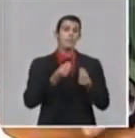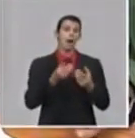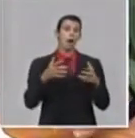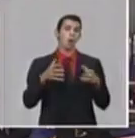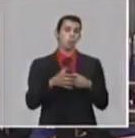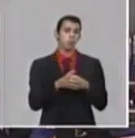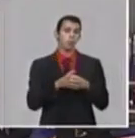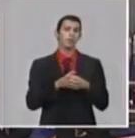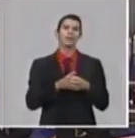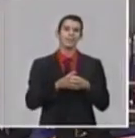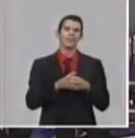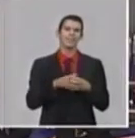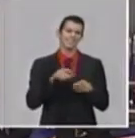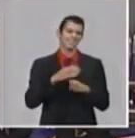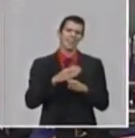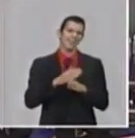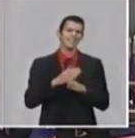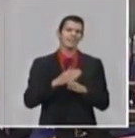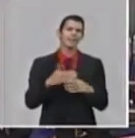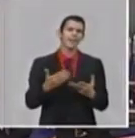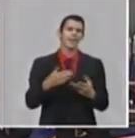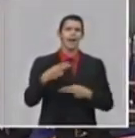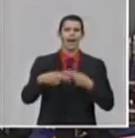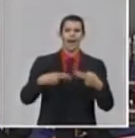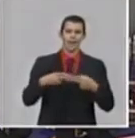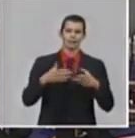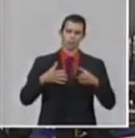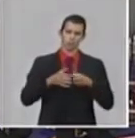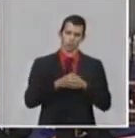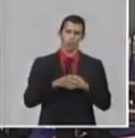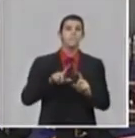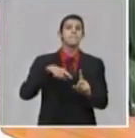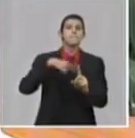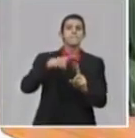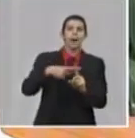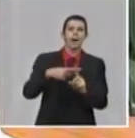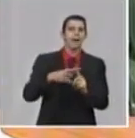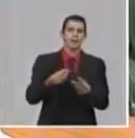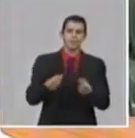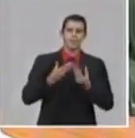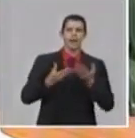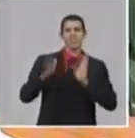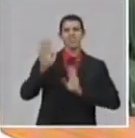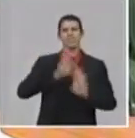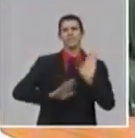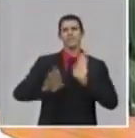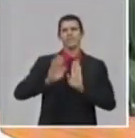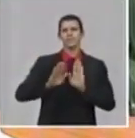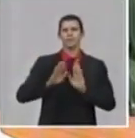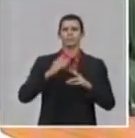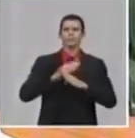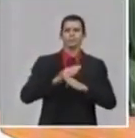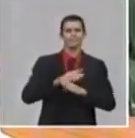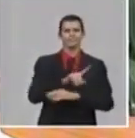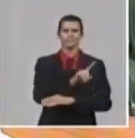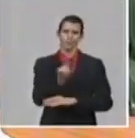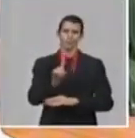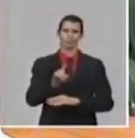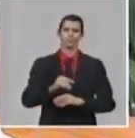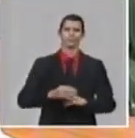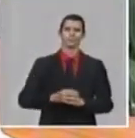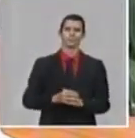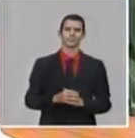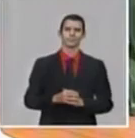profesores de a lo que nos estamos enfrentando, de la carga viral y entonces ese organismo no lo puede inmunosuprimir porque